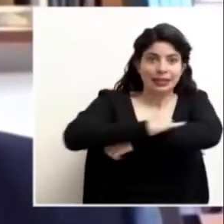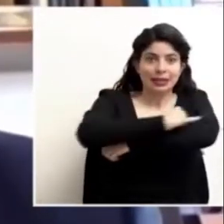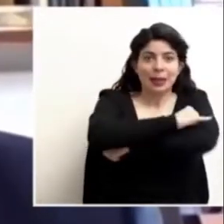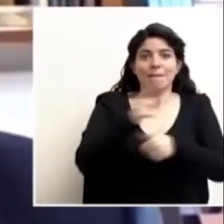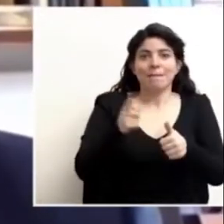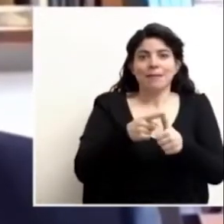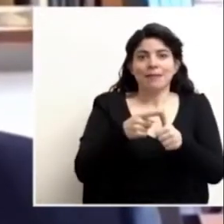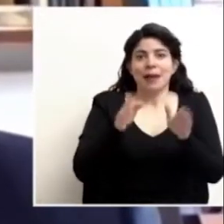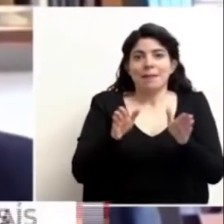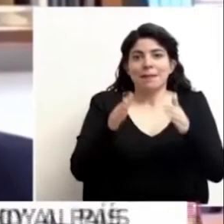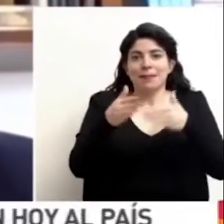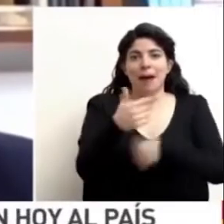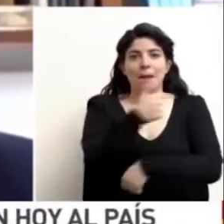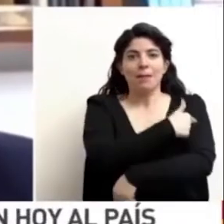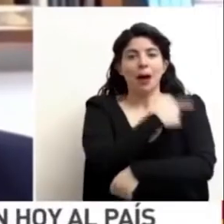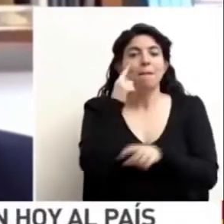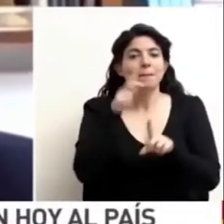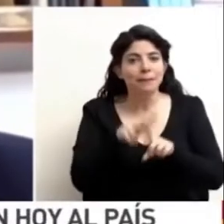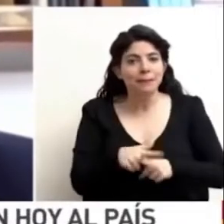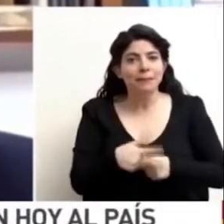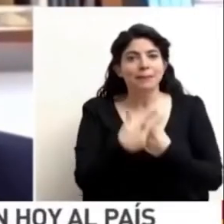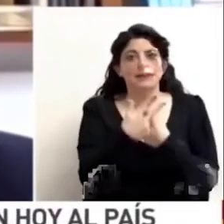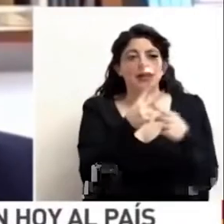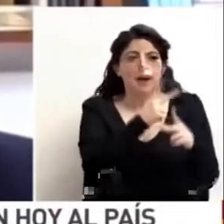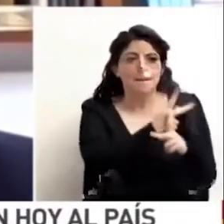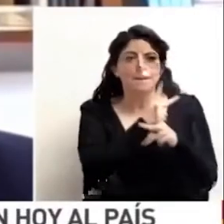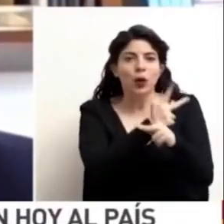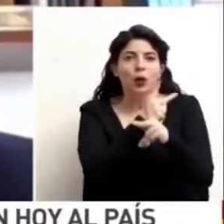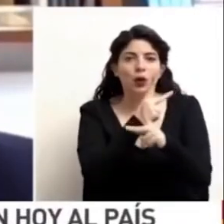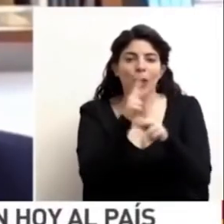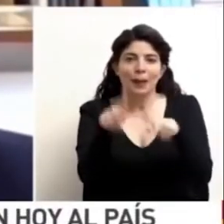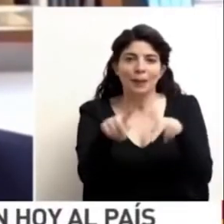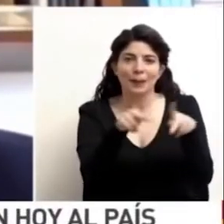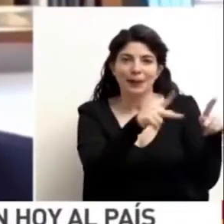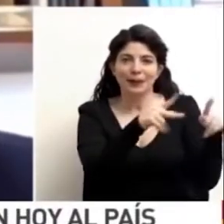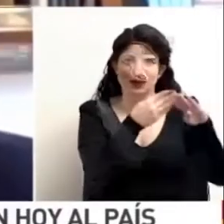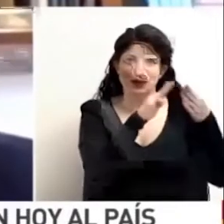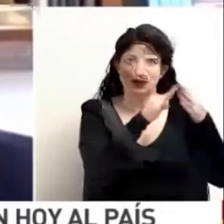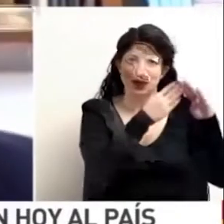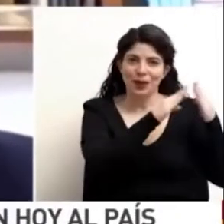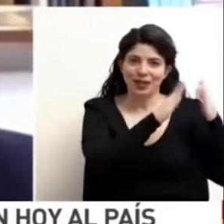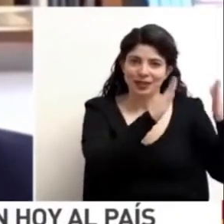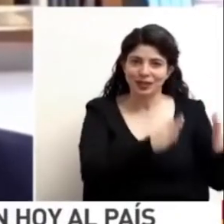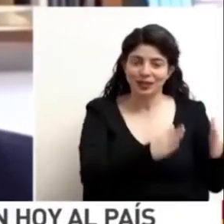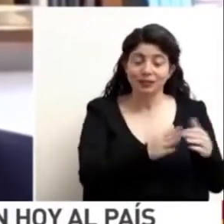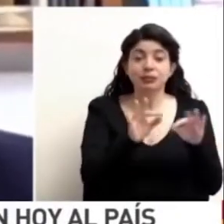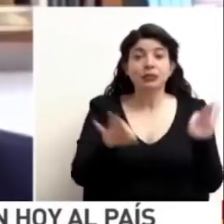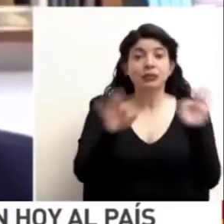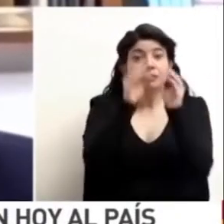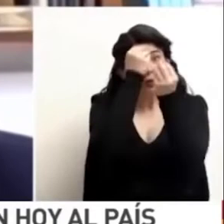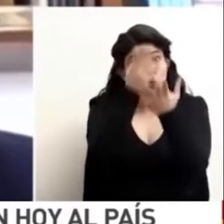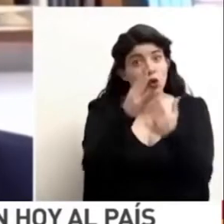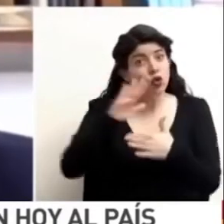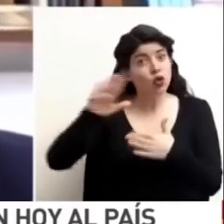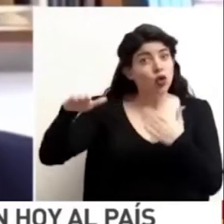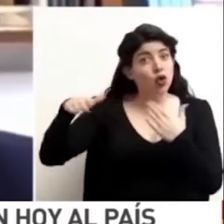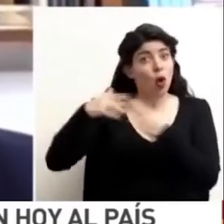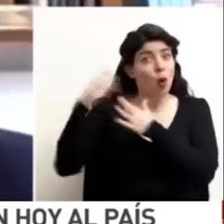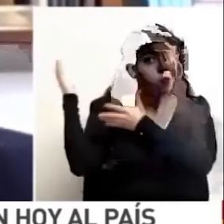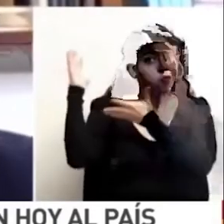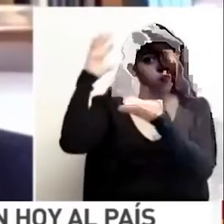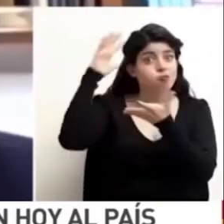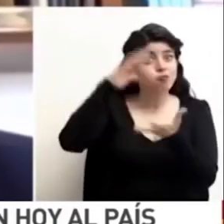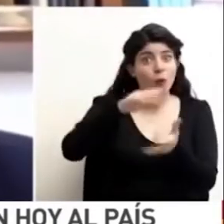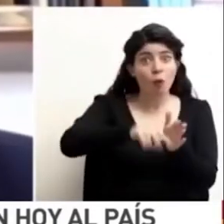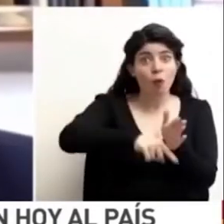vacunación para empezar a proteger a nuestra población. Es importante decir que no llegarán todas las vacunas